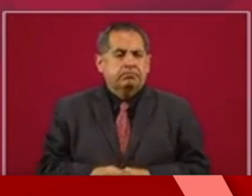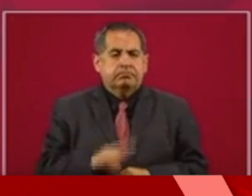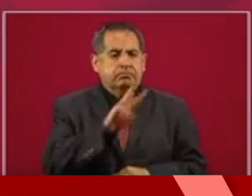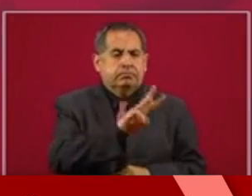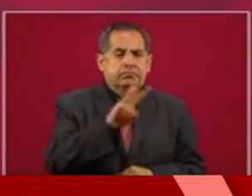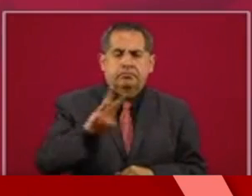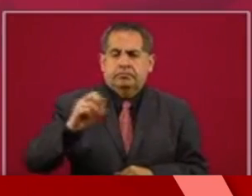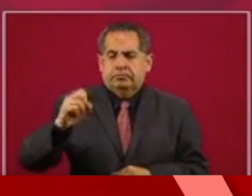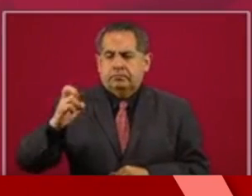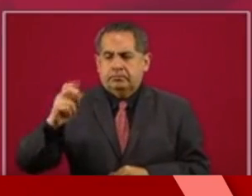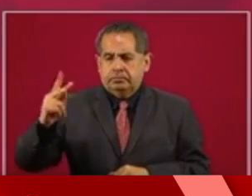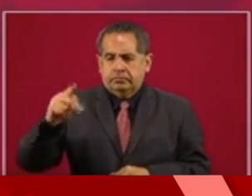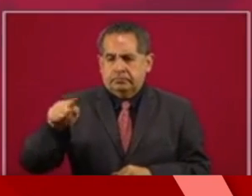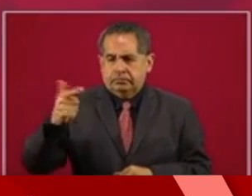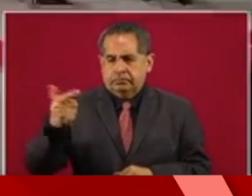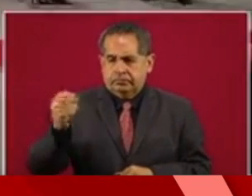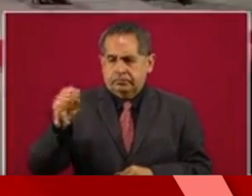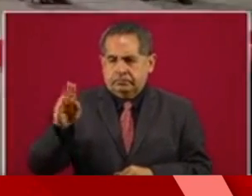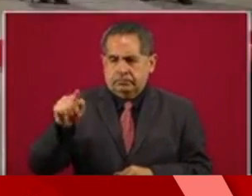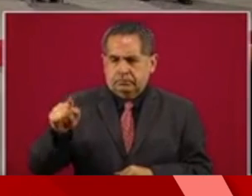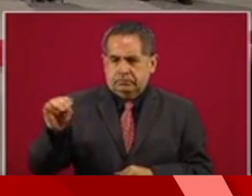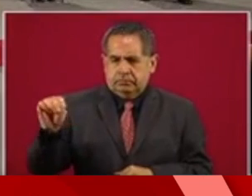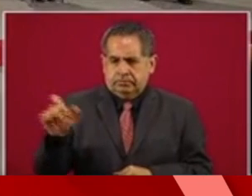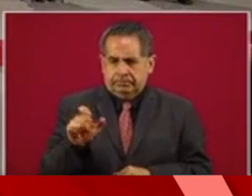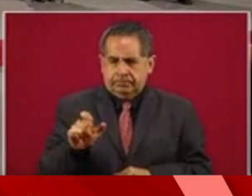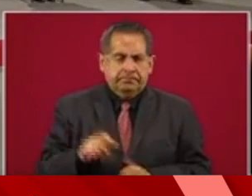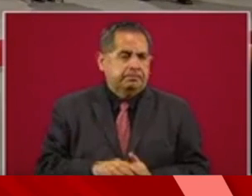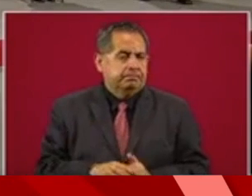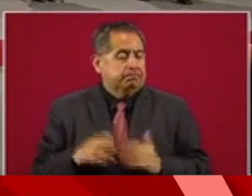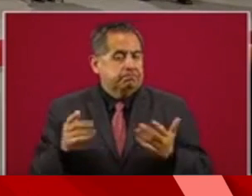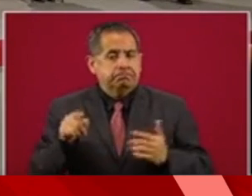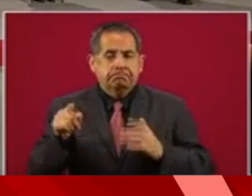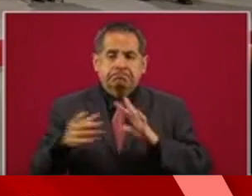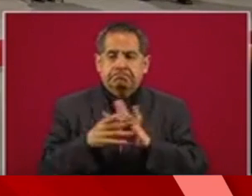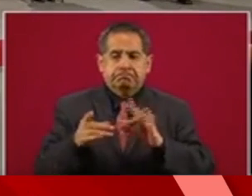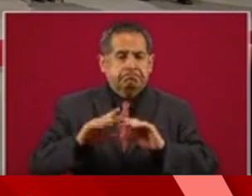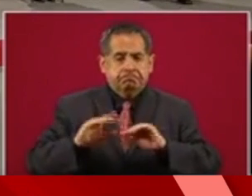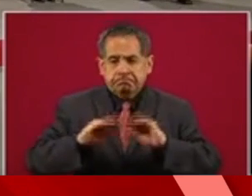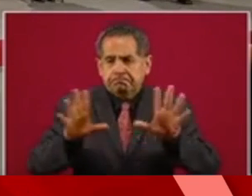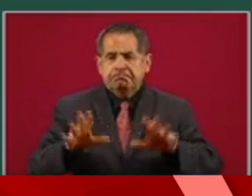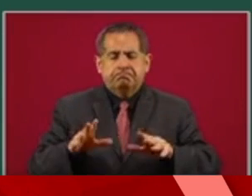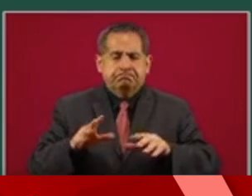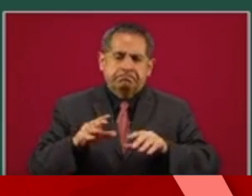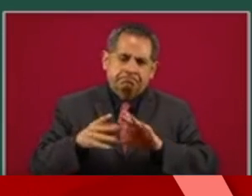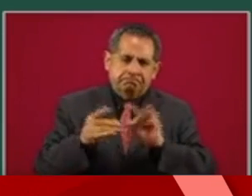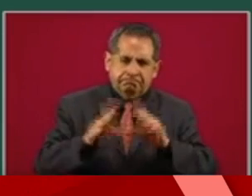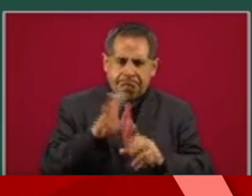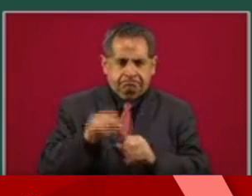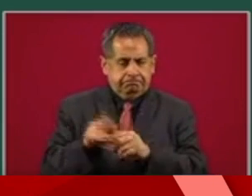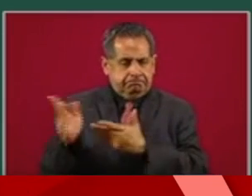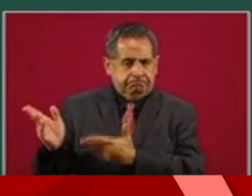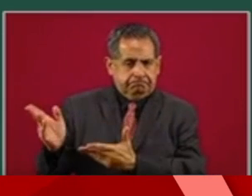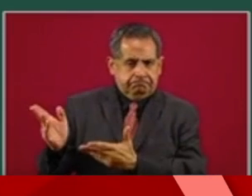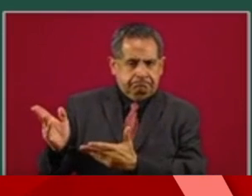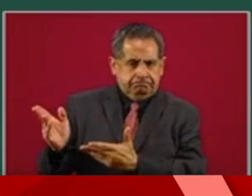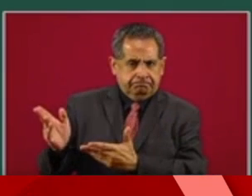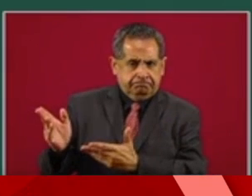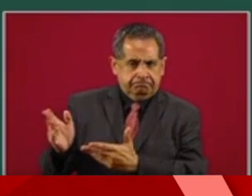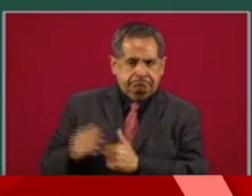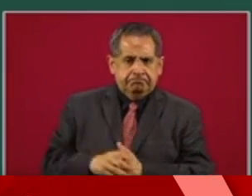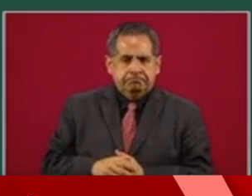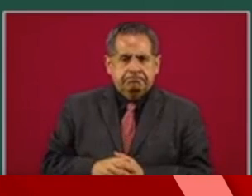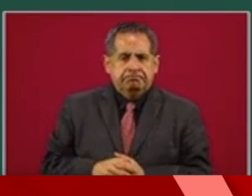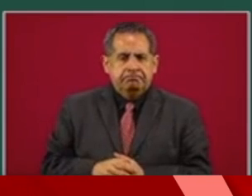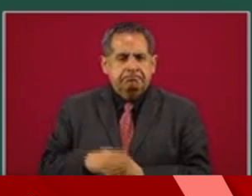de la CEP, cep.gov.mx, en donde estará toda la información permanentemente. Teléfonos